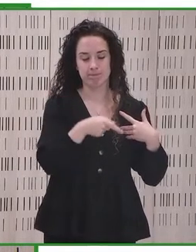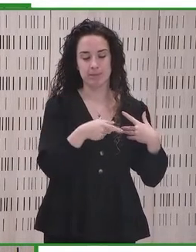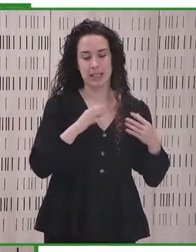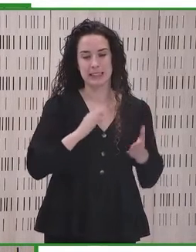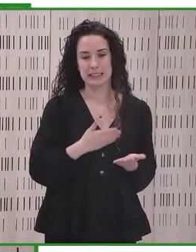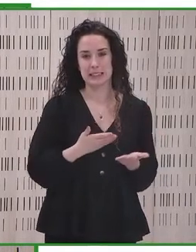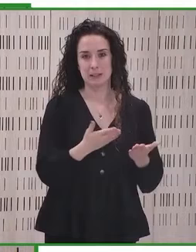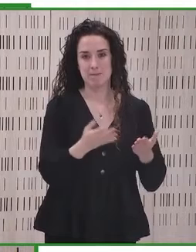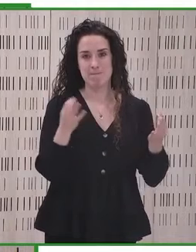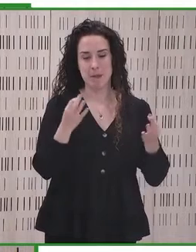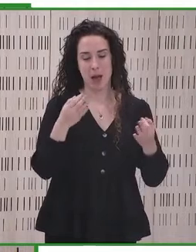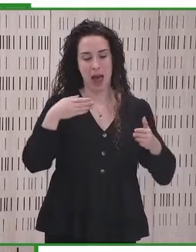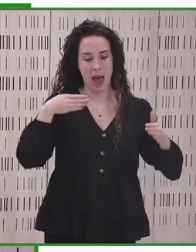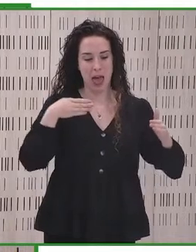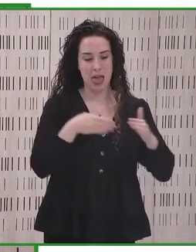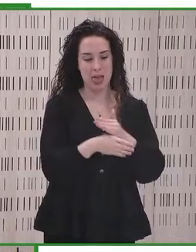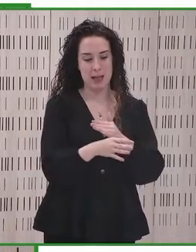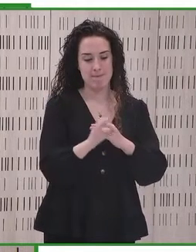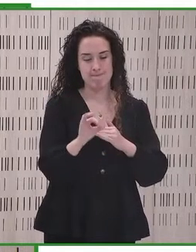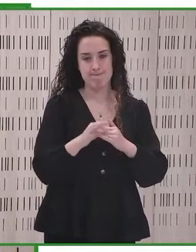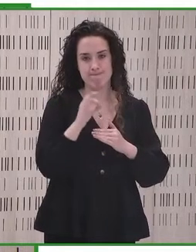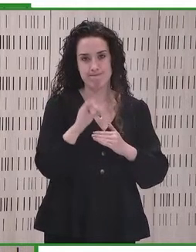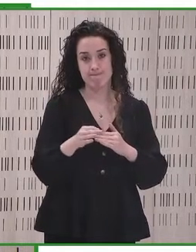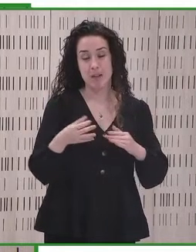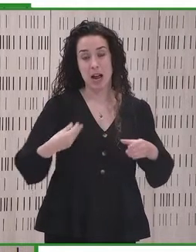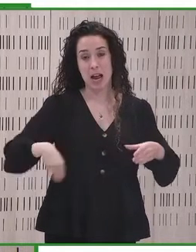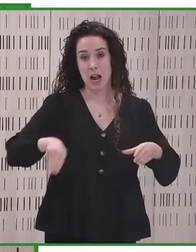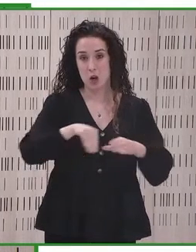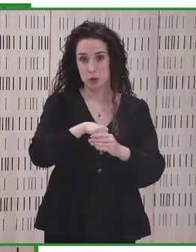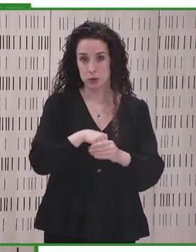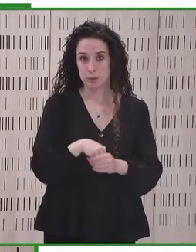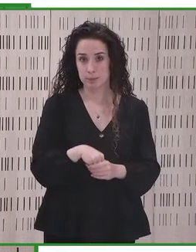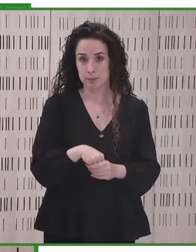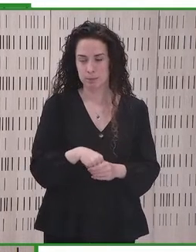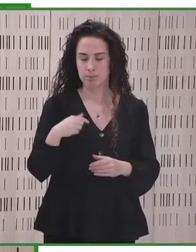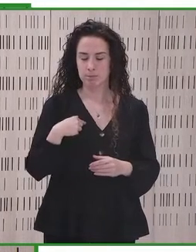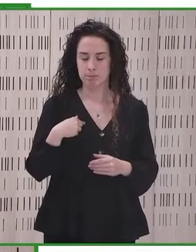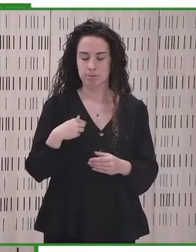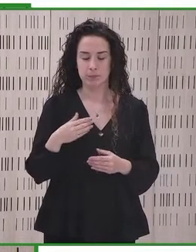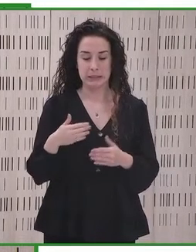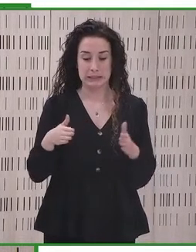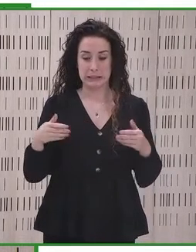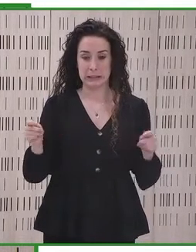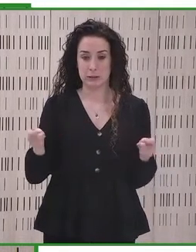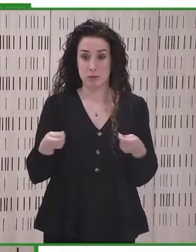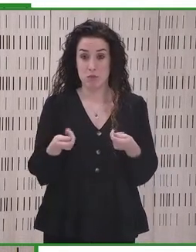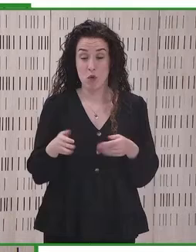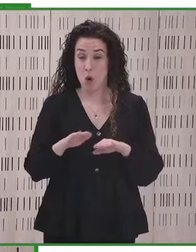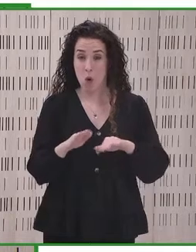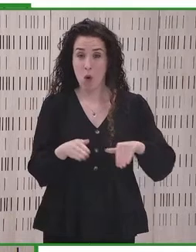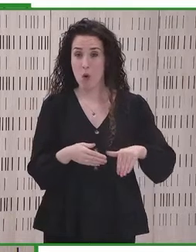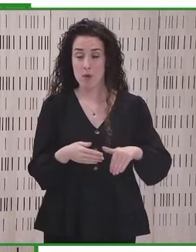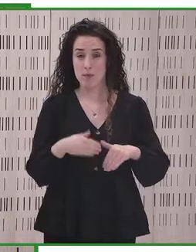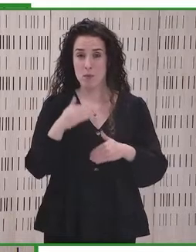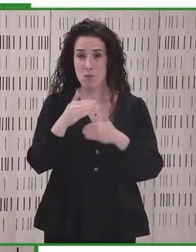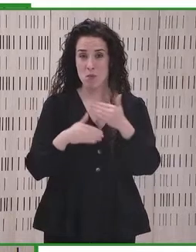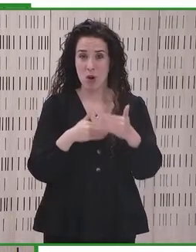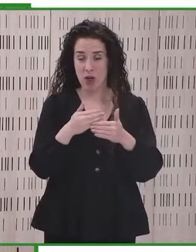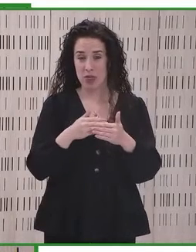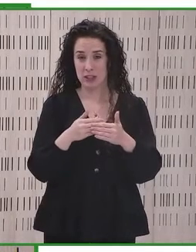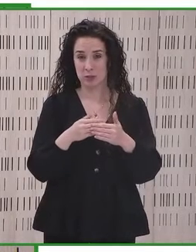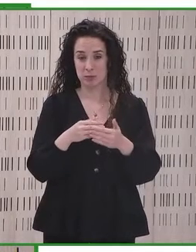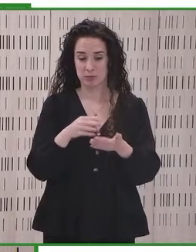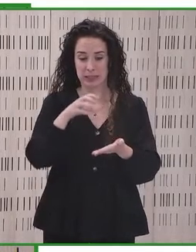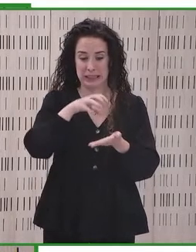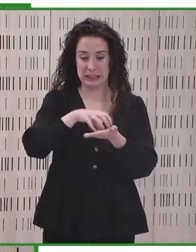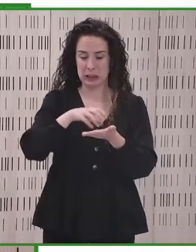accesibles. Por último, quiero referirme al proceso de desinstitucionalización del que estamos ahora